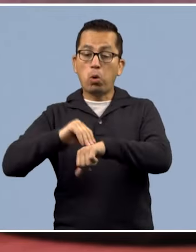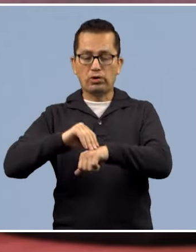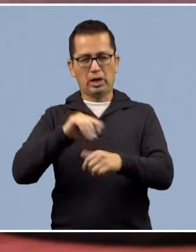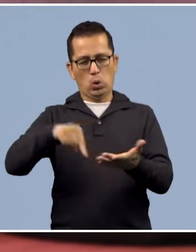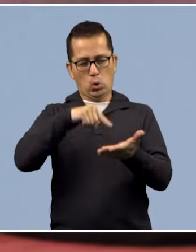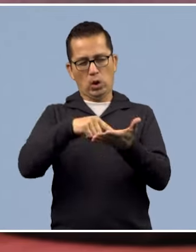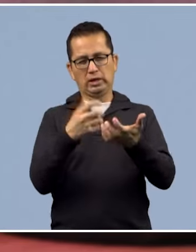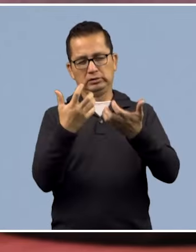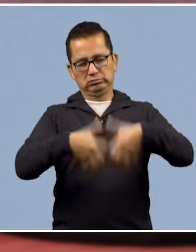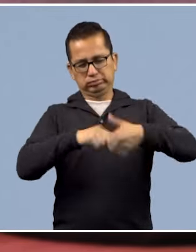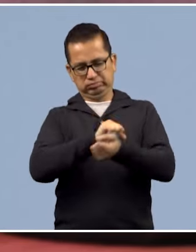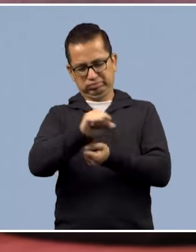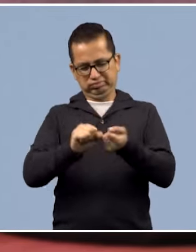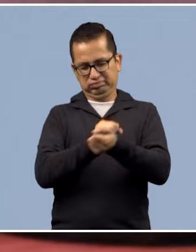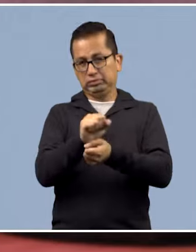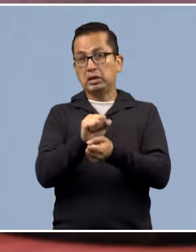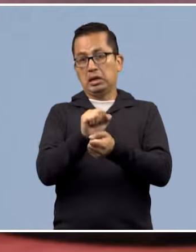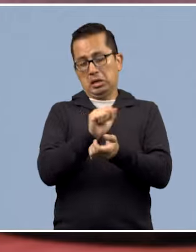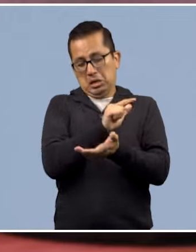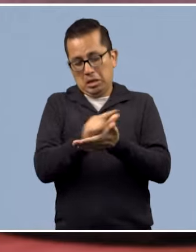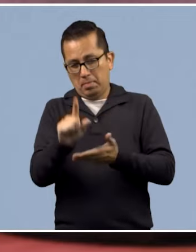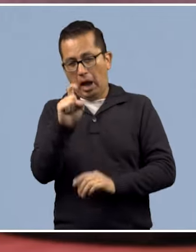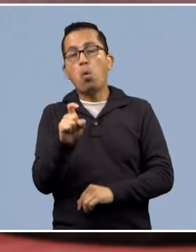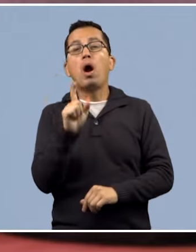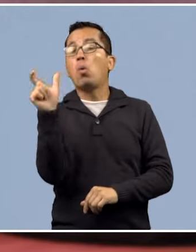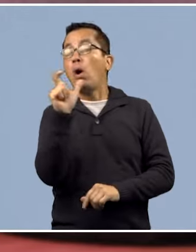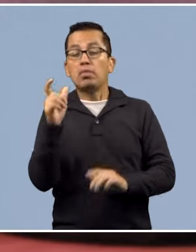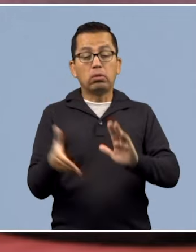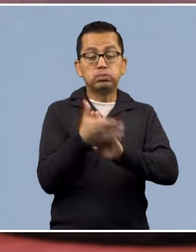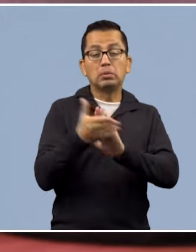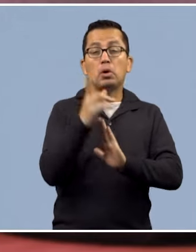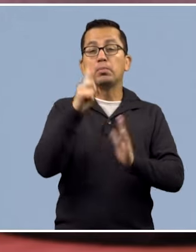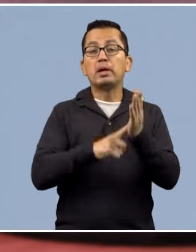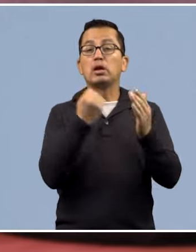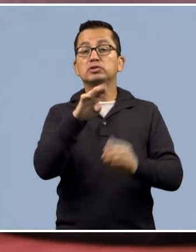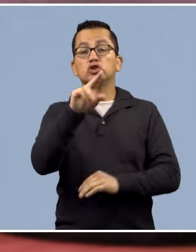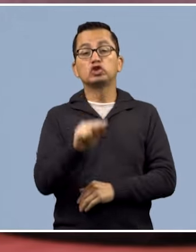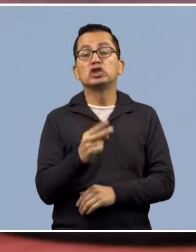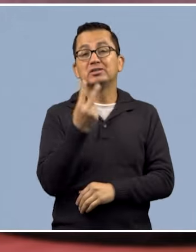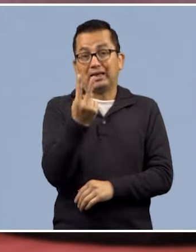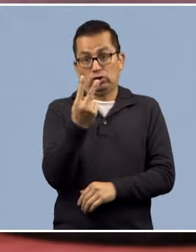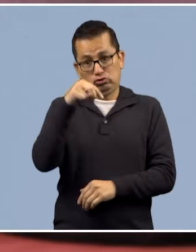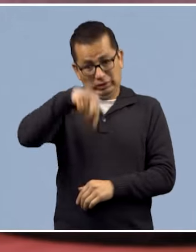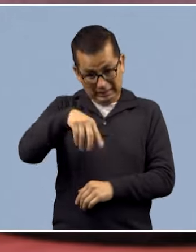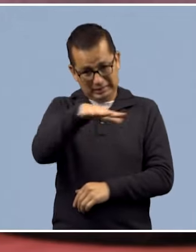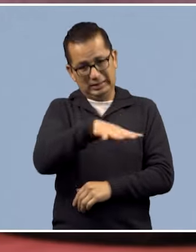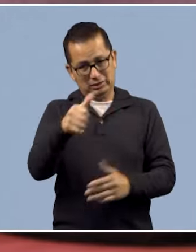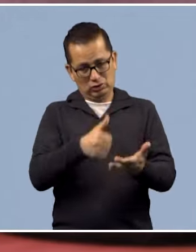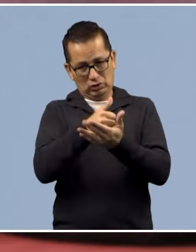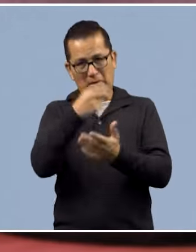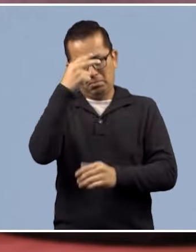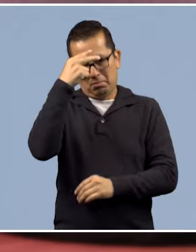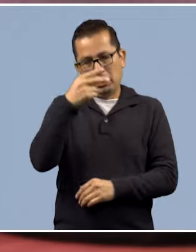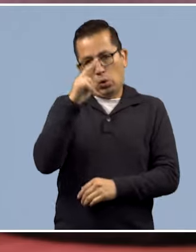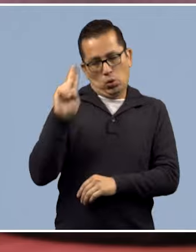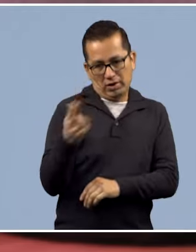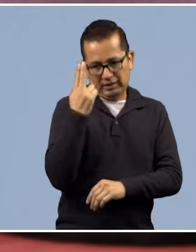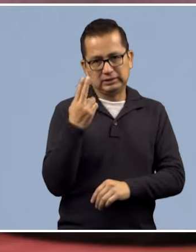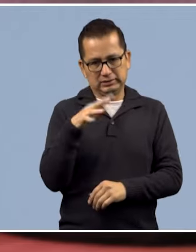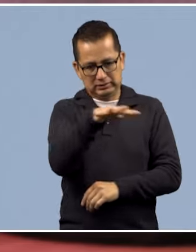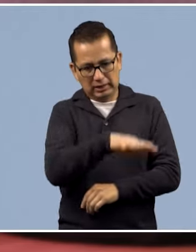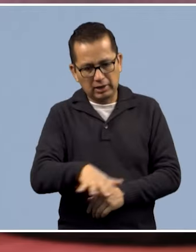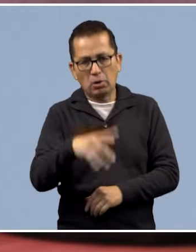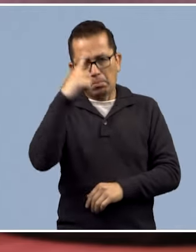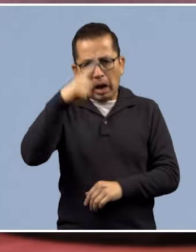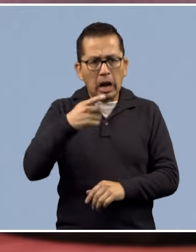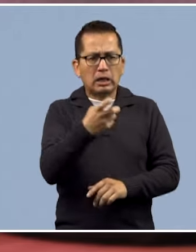de tratamiento de agua desde 1982, que realiza importantes actividades en Ciudad Universitaria como es el riego de áreas verdes y que nos